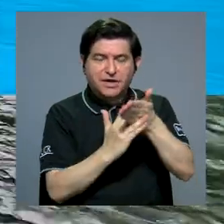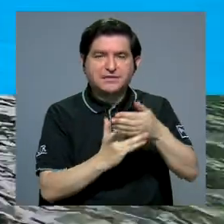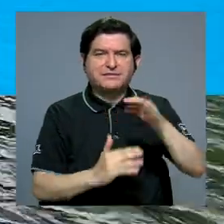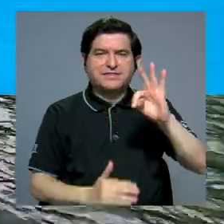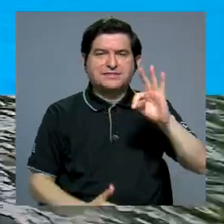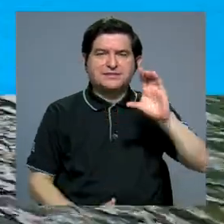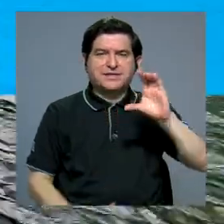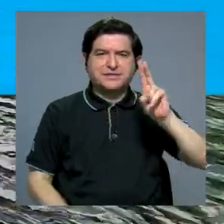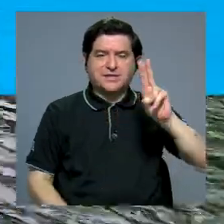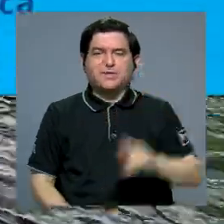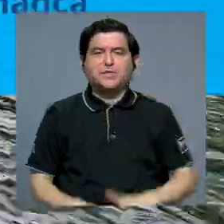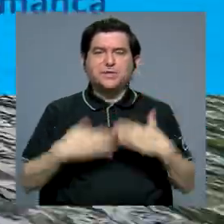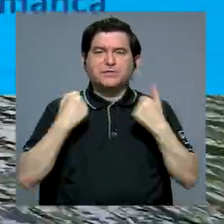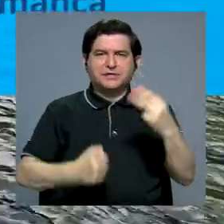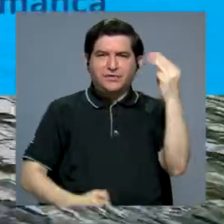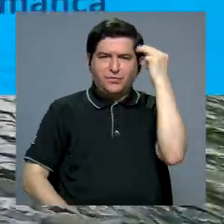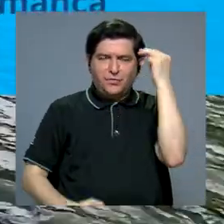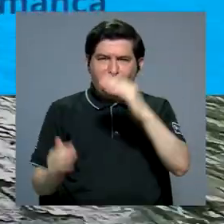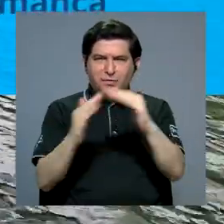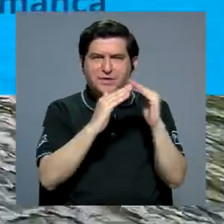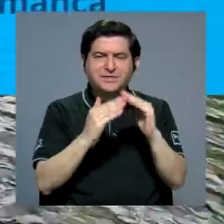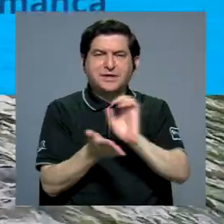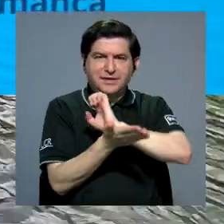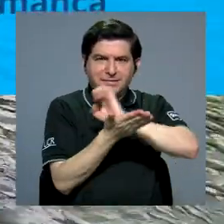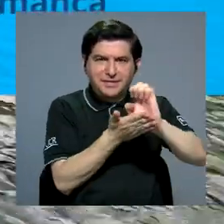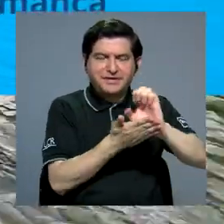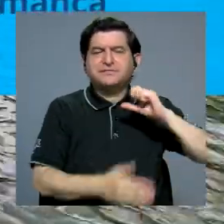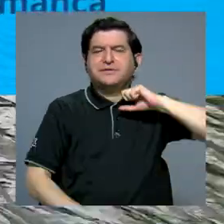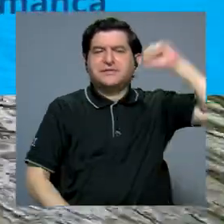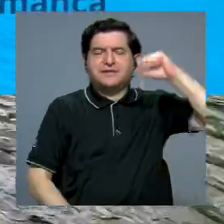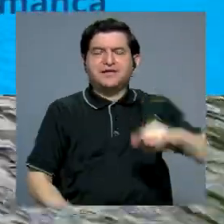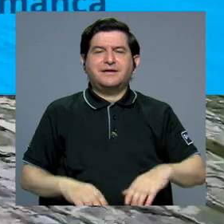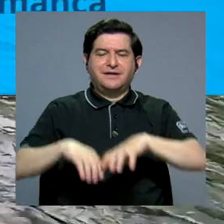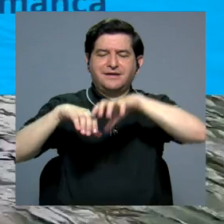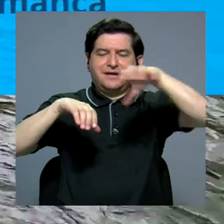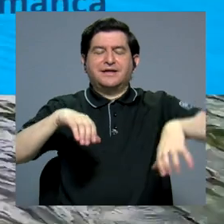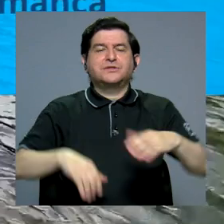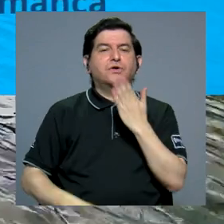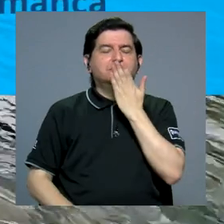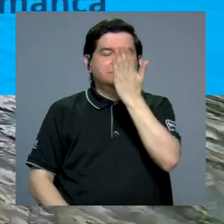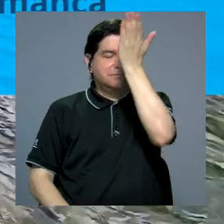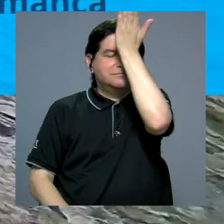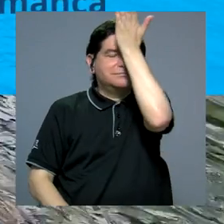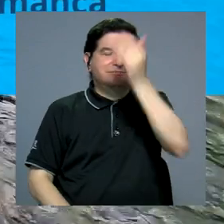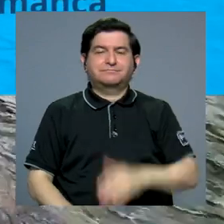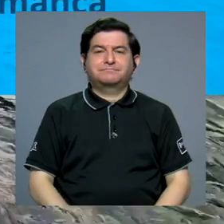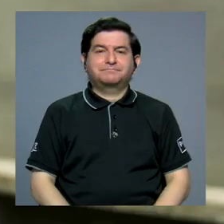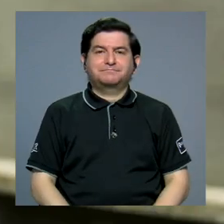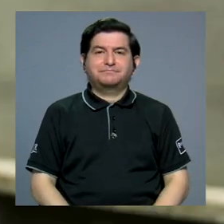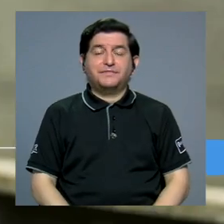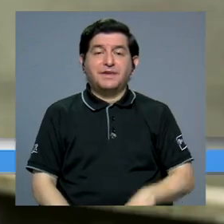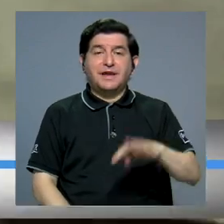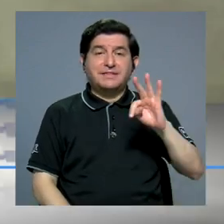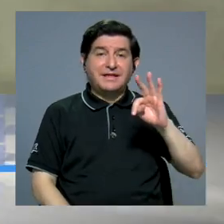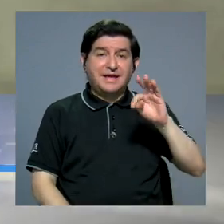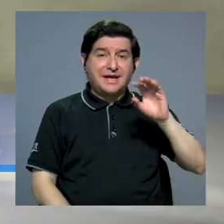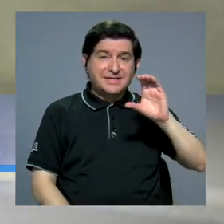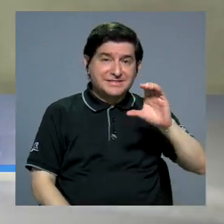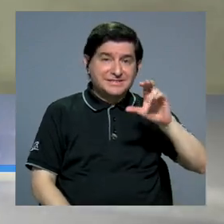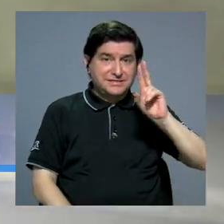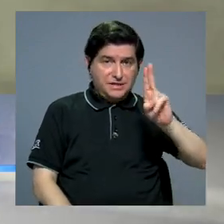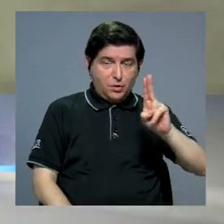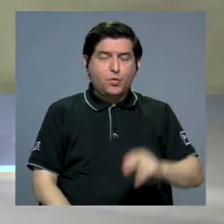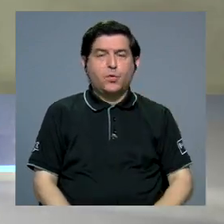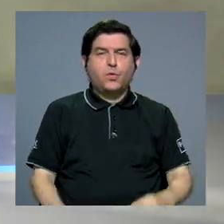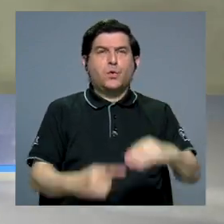a través del TCU, Salud Mental Comunitaria para la Prevención del Suicidio en el Cantón de Talamanca. Bueno, el TCU